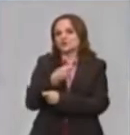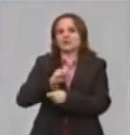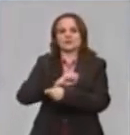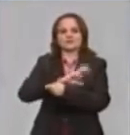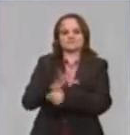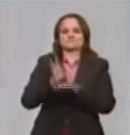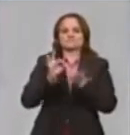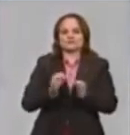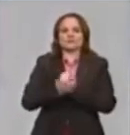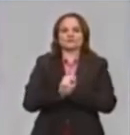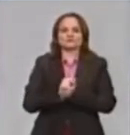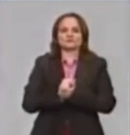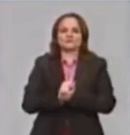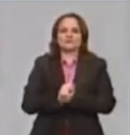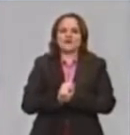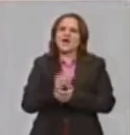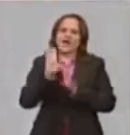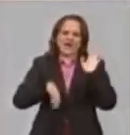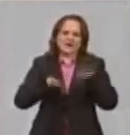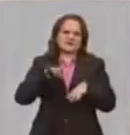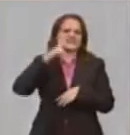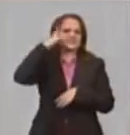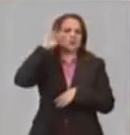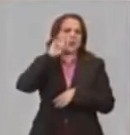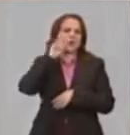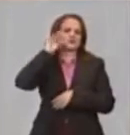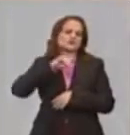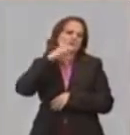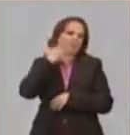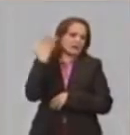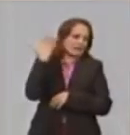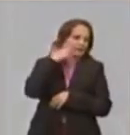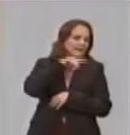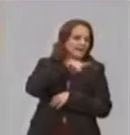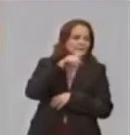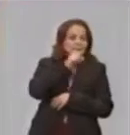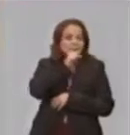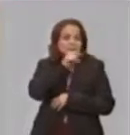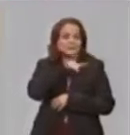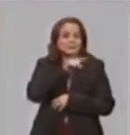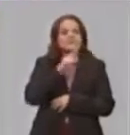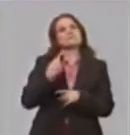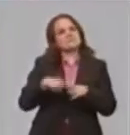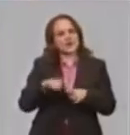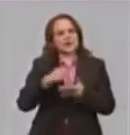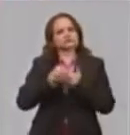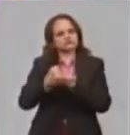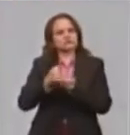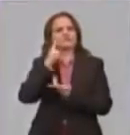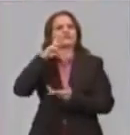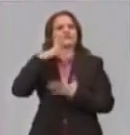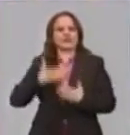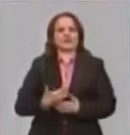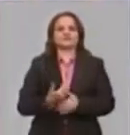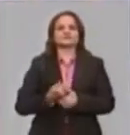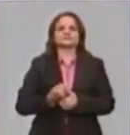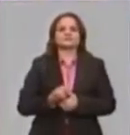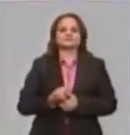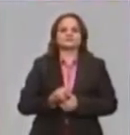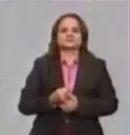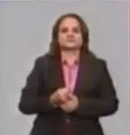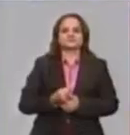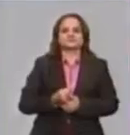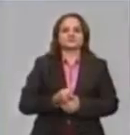Casi siempre en el anonimato y la entrega, iniciativas así también permiten salvar vidas. Desde Villaclara, Junier